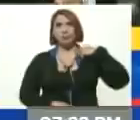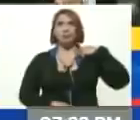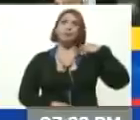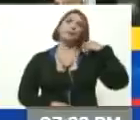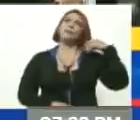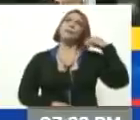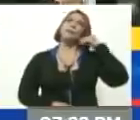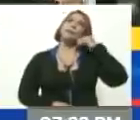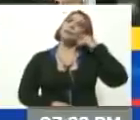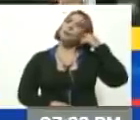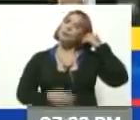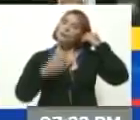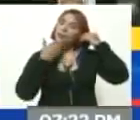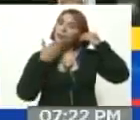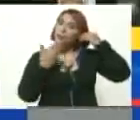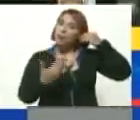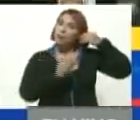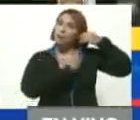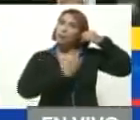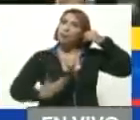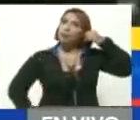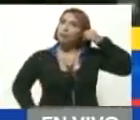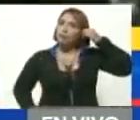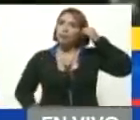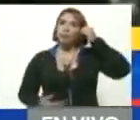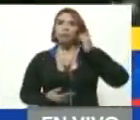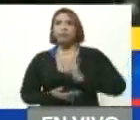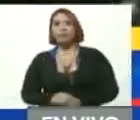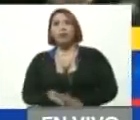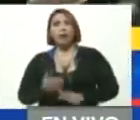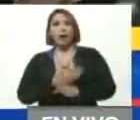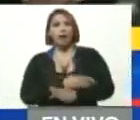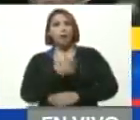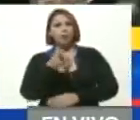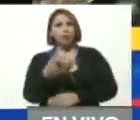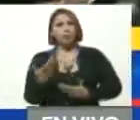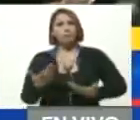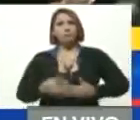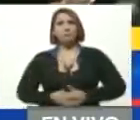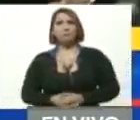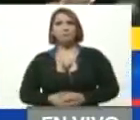Gracias, presidente. bueno, antes de que usted muy amablemente